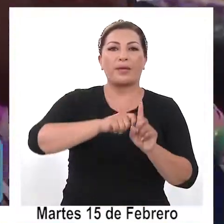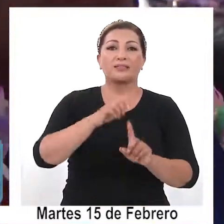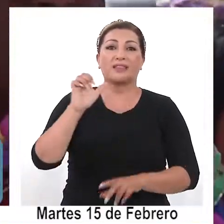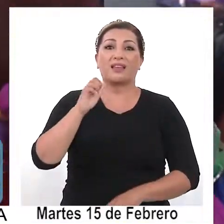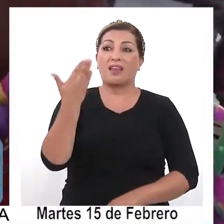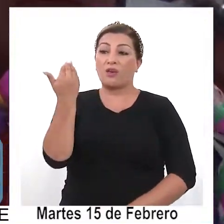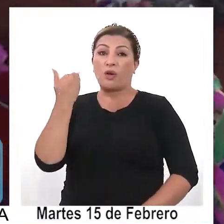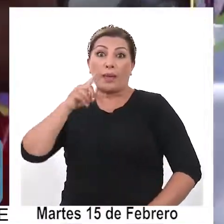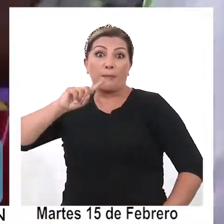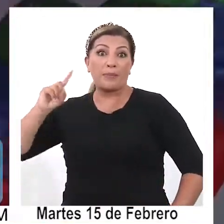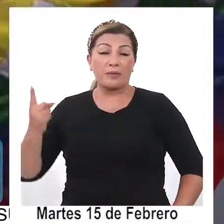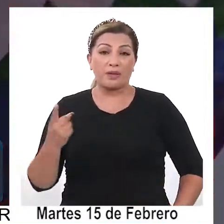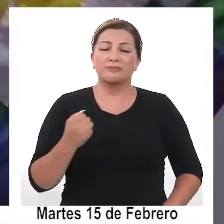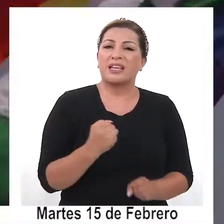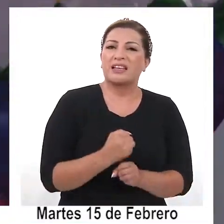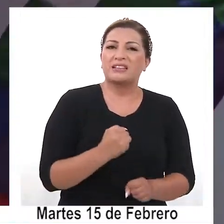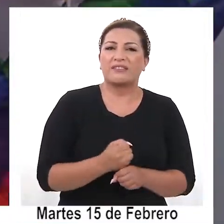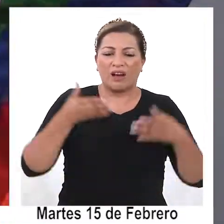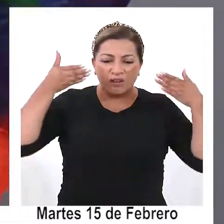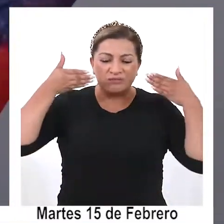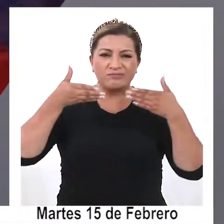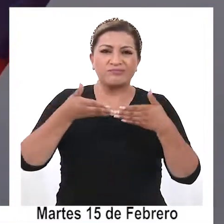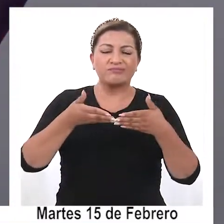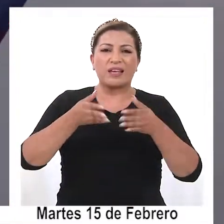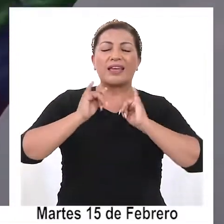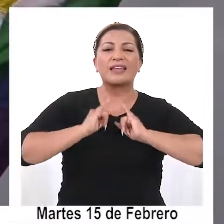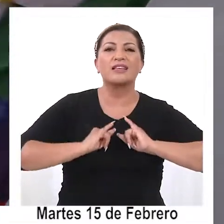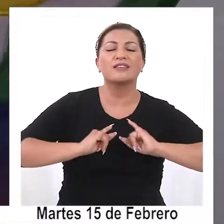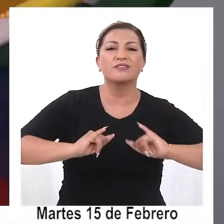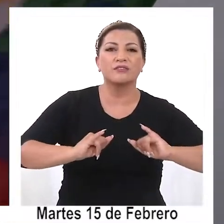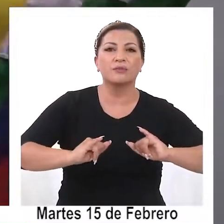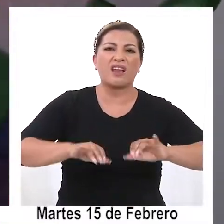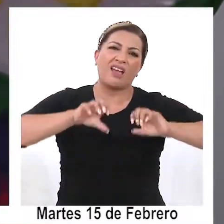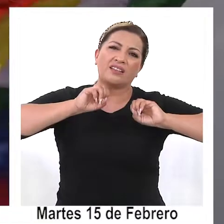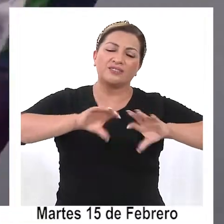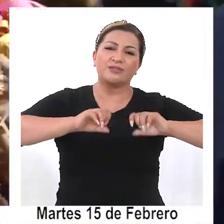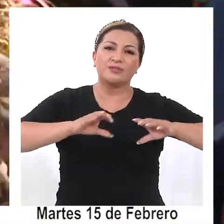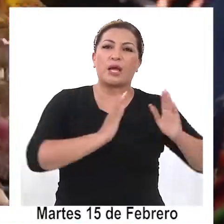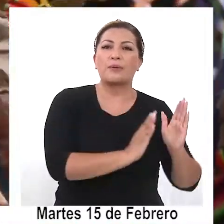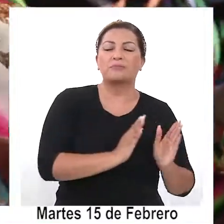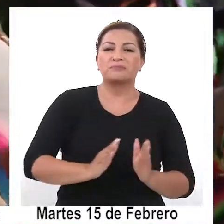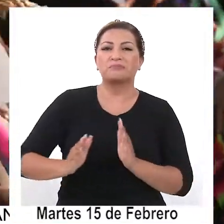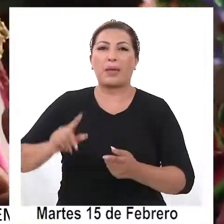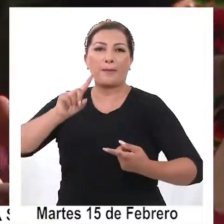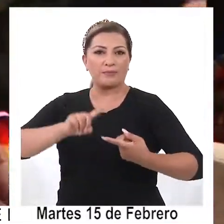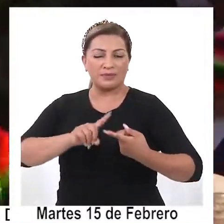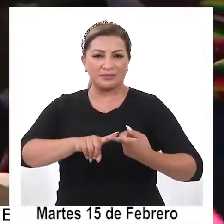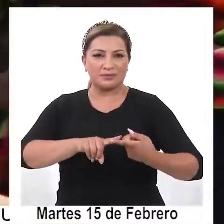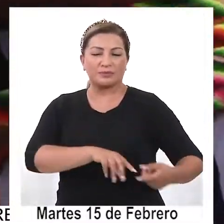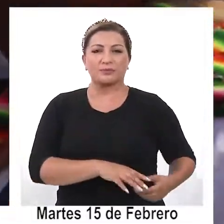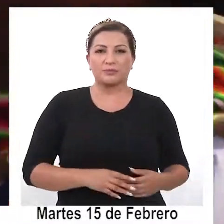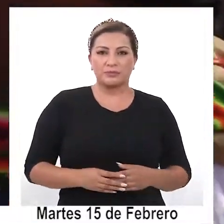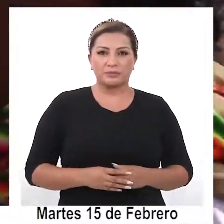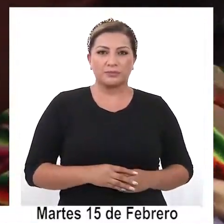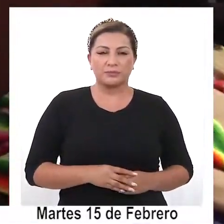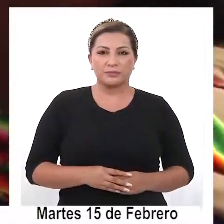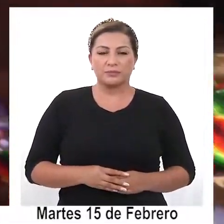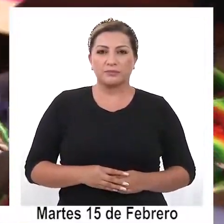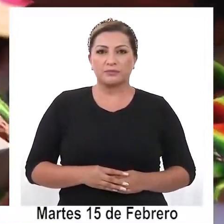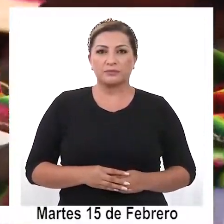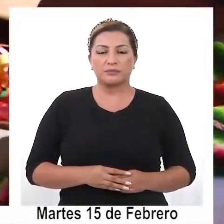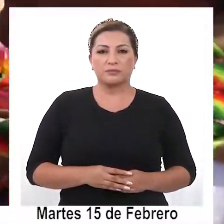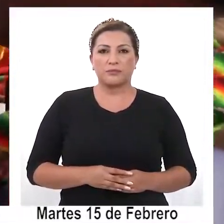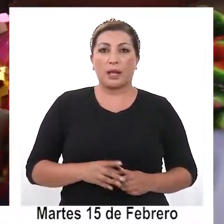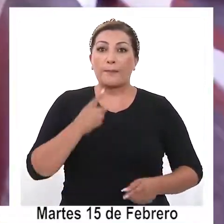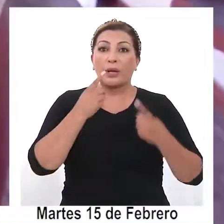y en una primera etapa el trabajo se centró en la difusión y educación del proceso participativo. Bueno, la